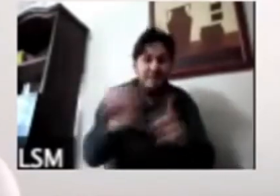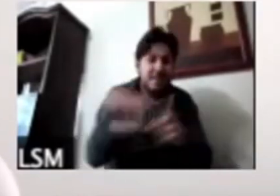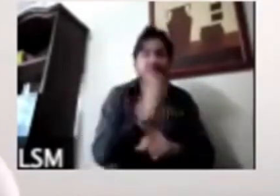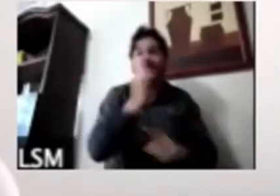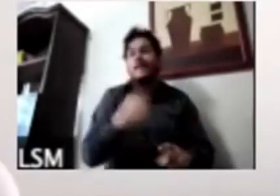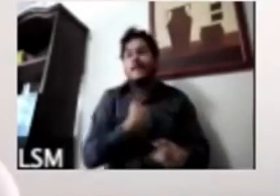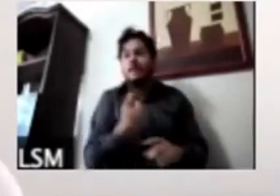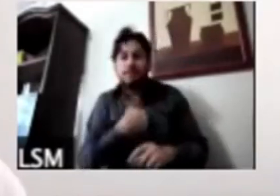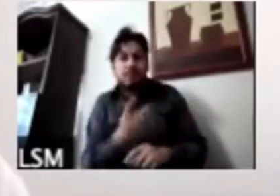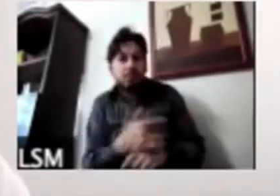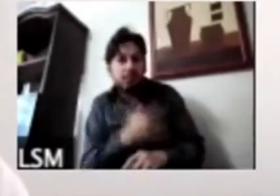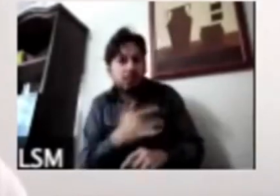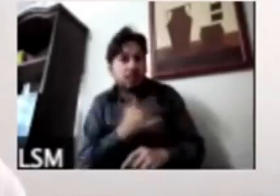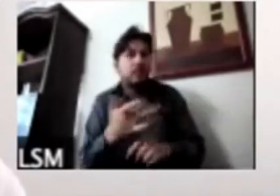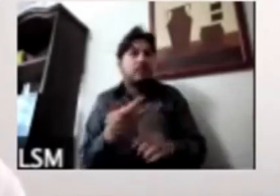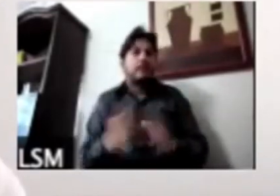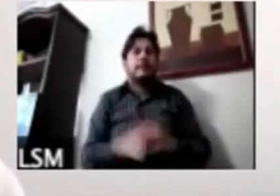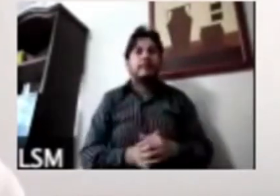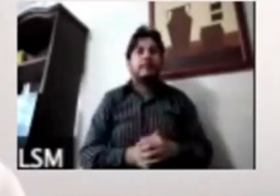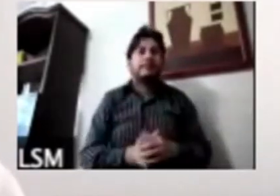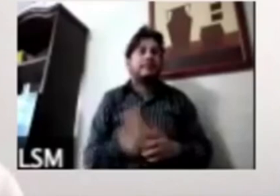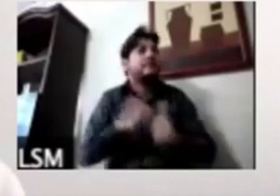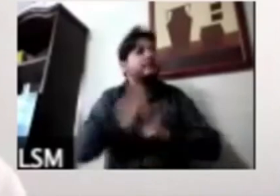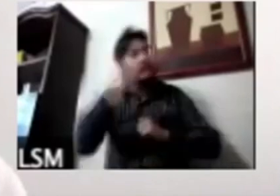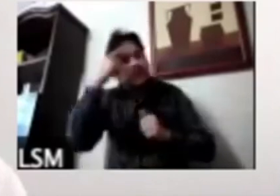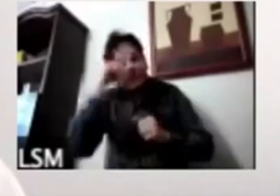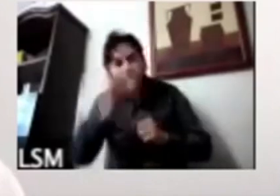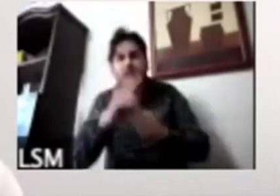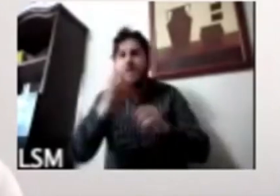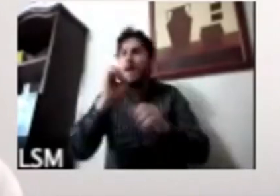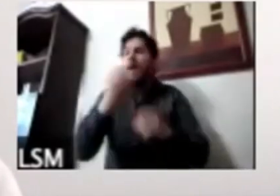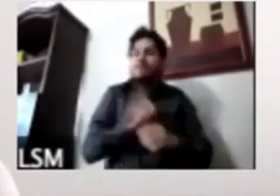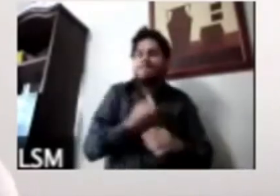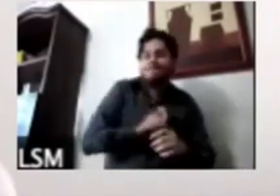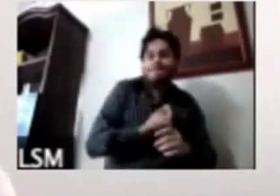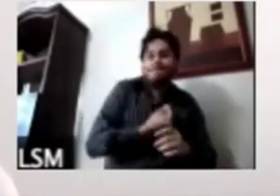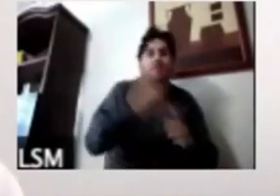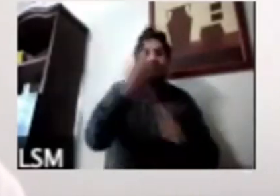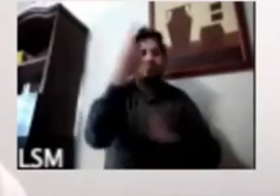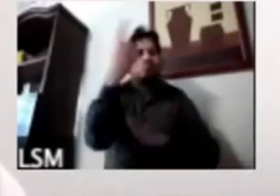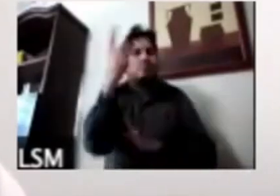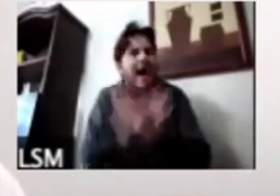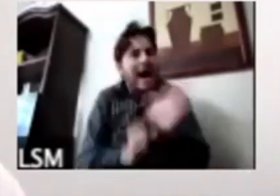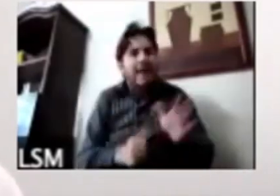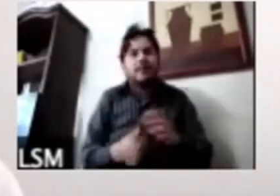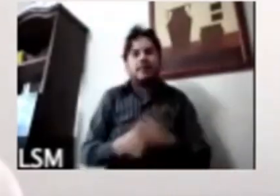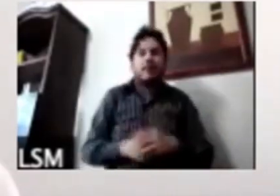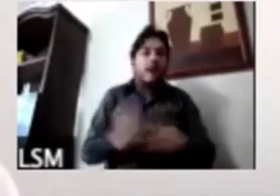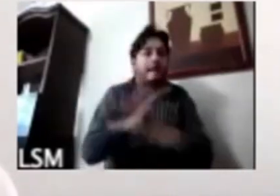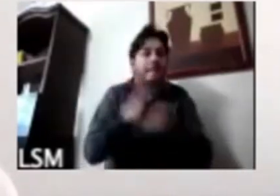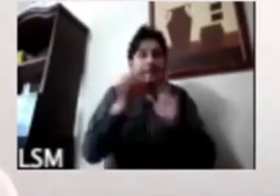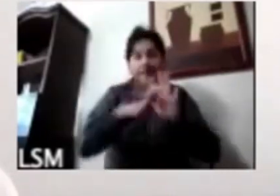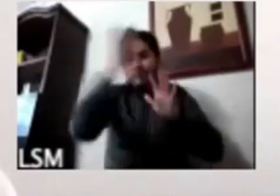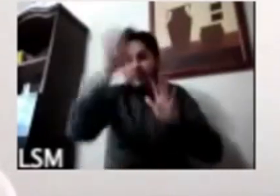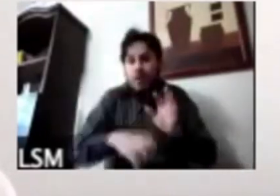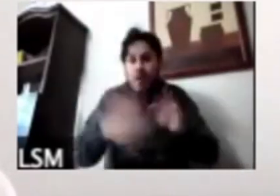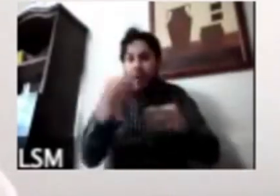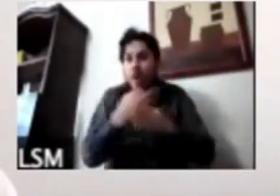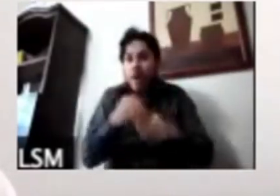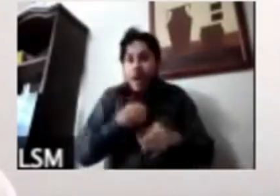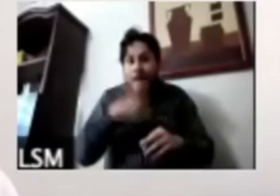subsistir llegar a fin de mes entonces esto lo podemos ver ahorita como ya se había comentado vamos a ver cómo sigue